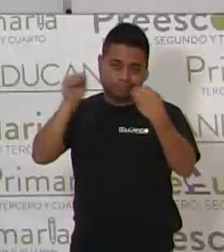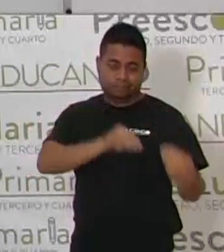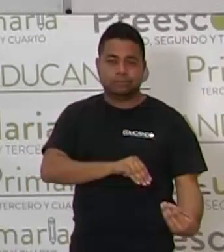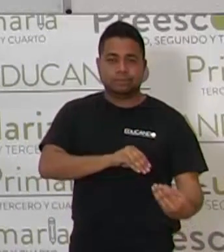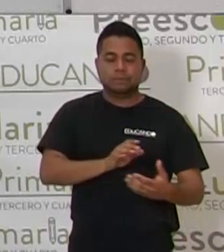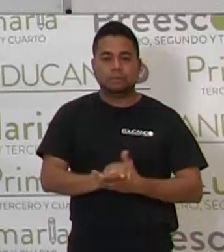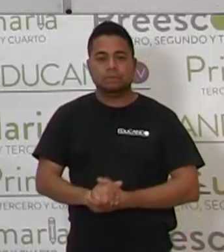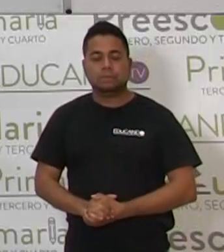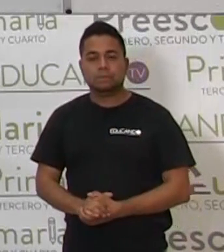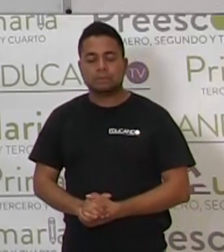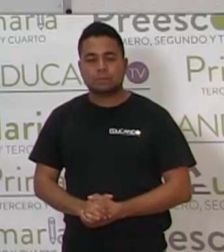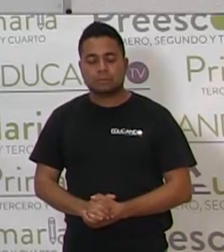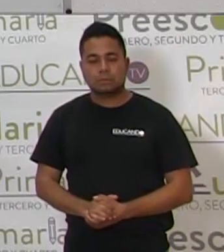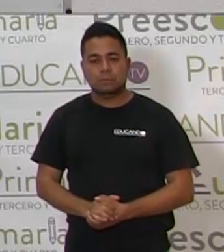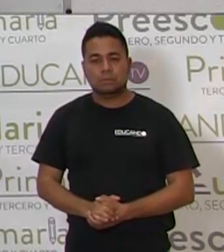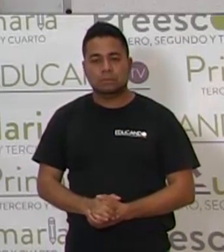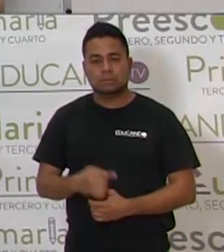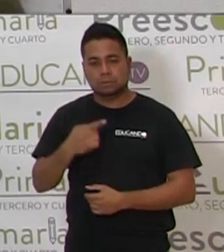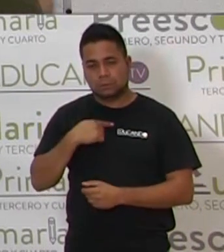Y la voy a pegar aquí.